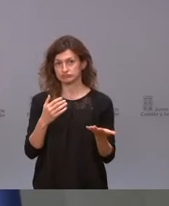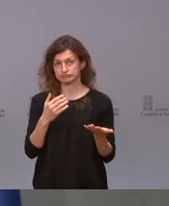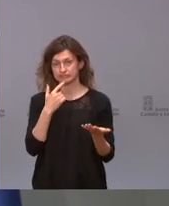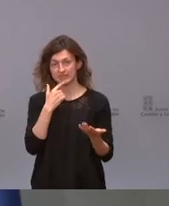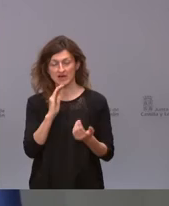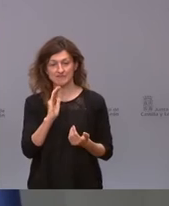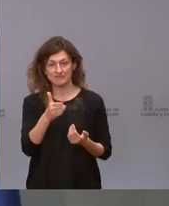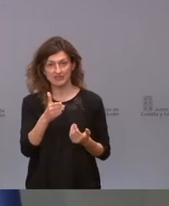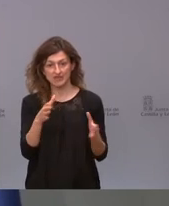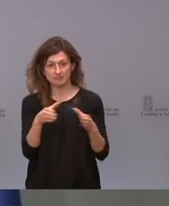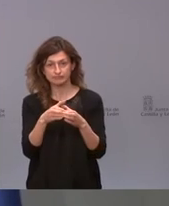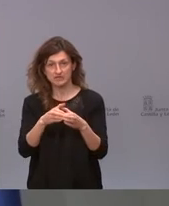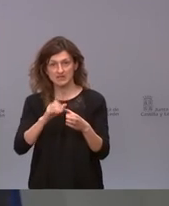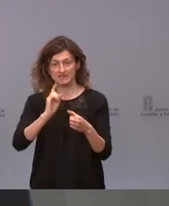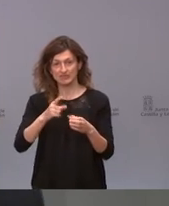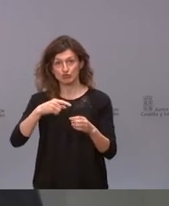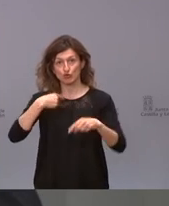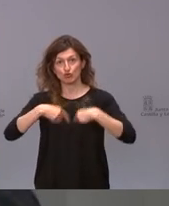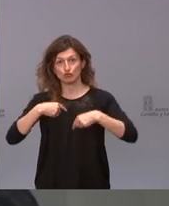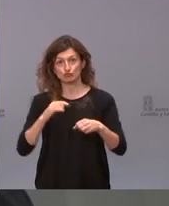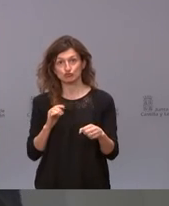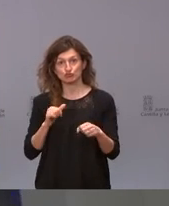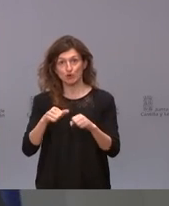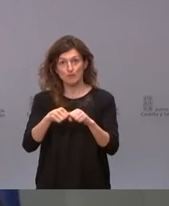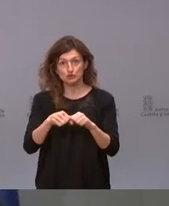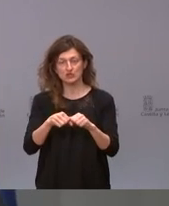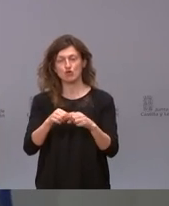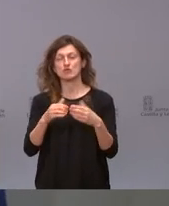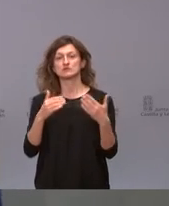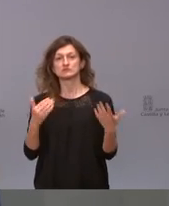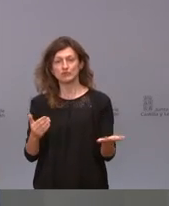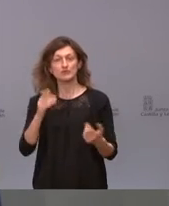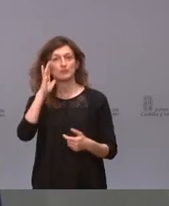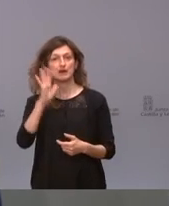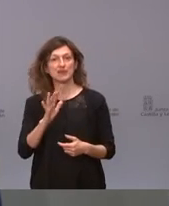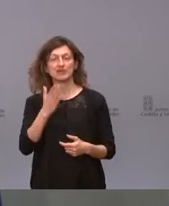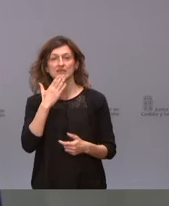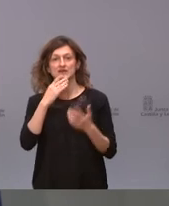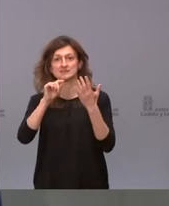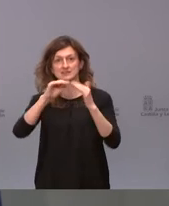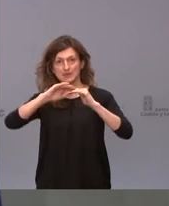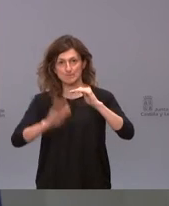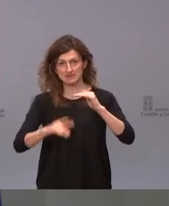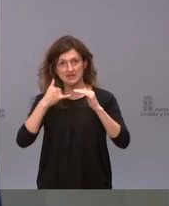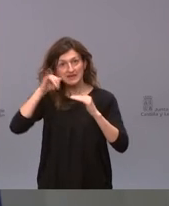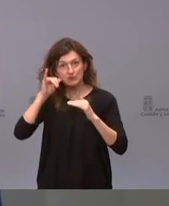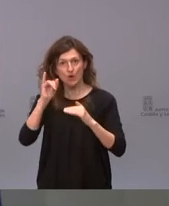genera estos efectos trombóticos que además ese riesgo parece que se da en menores de 60 años